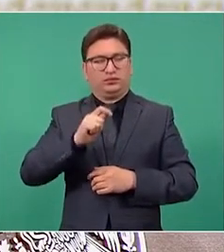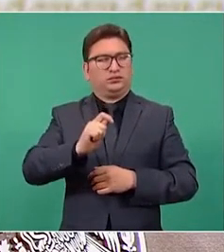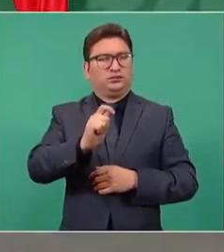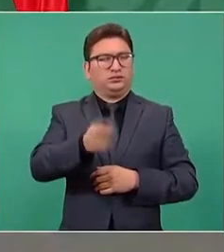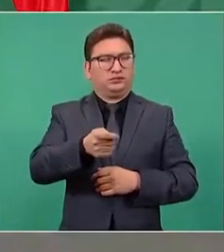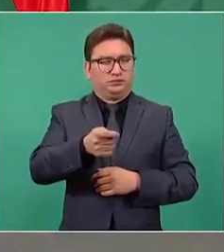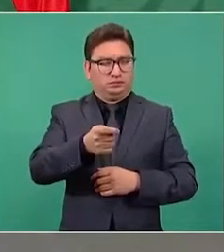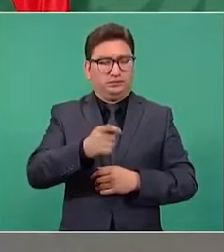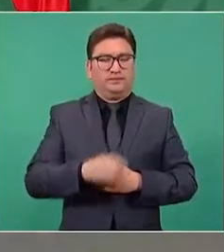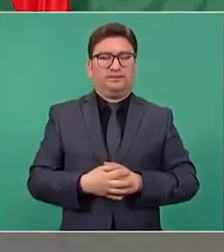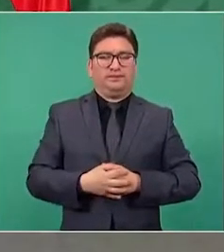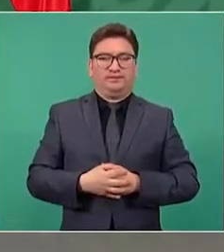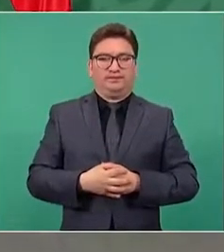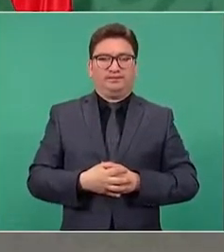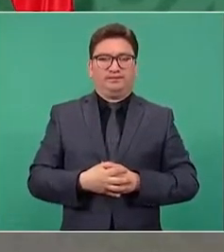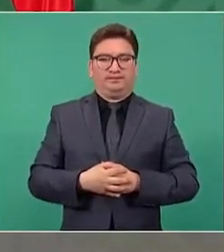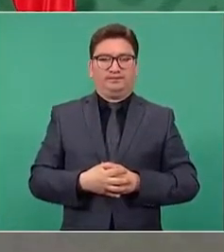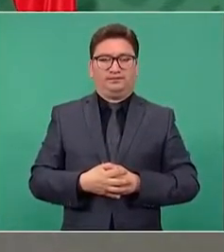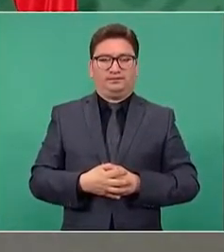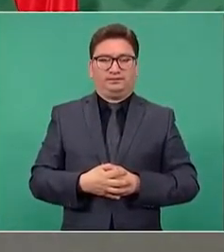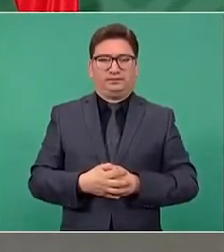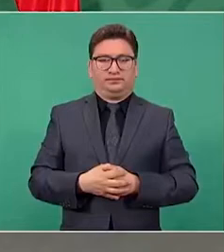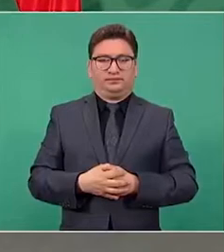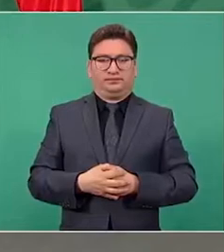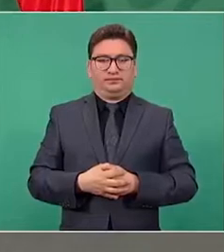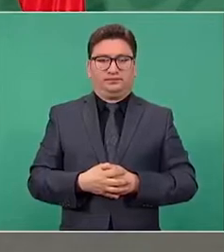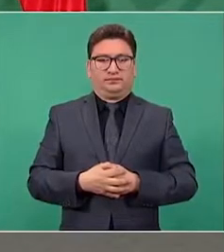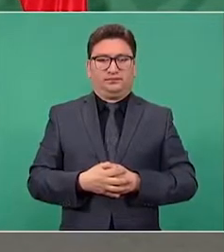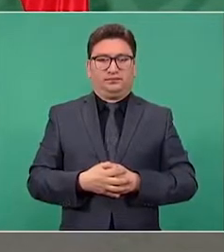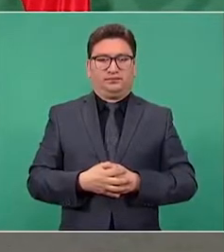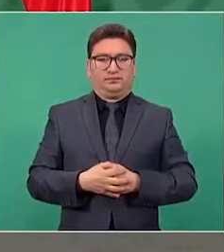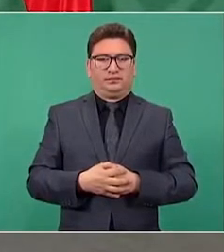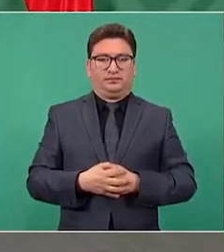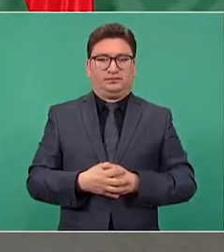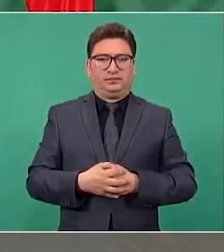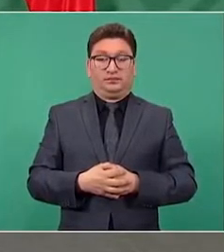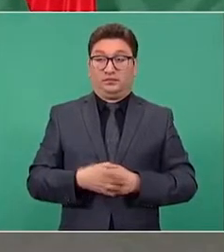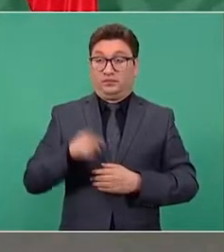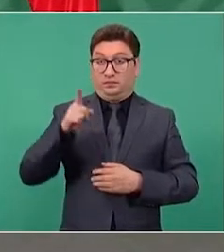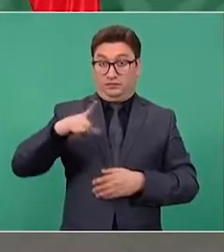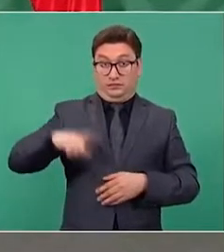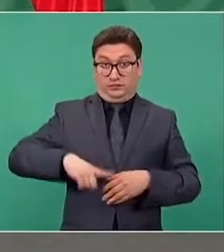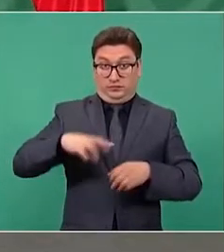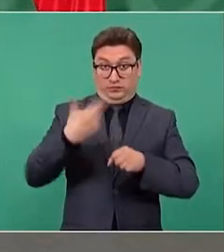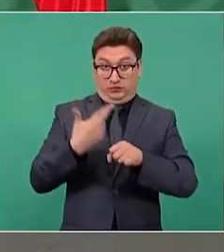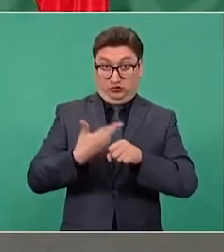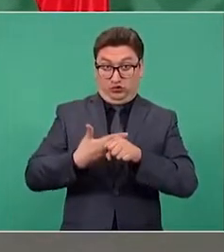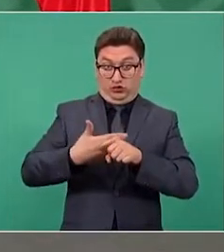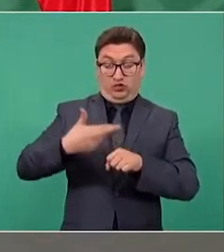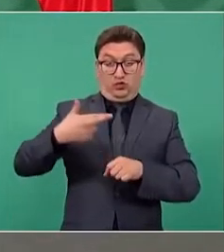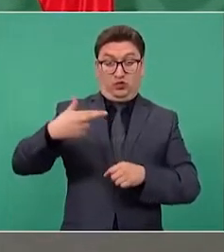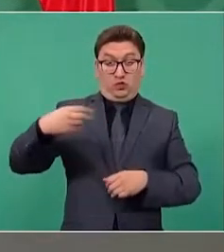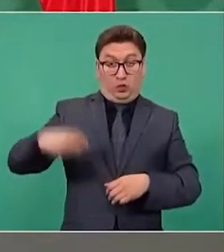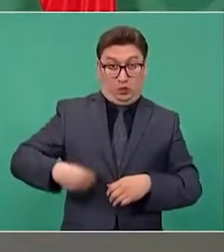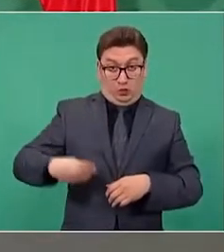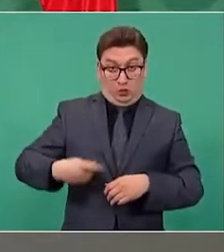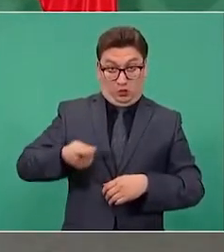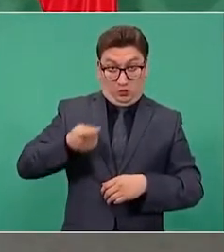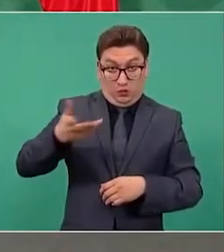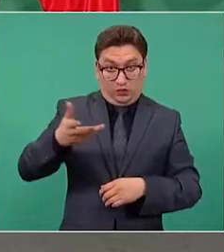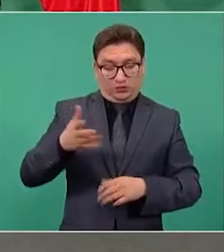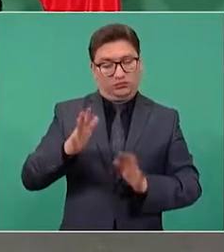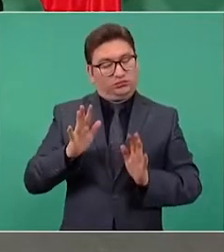que sea culpable el gobernador, nada más es